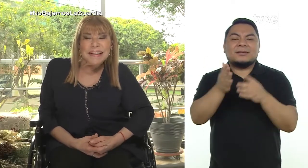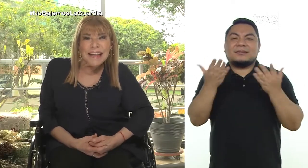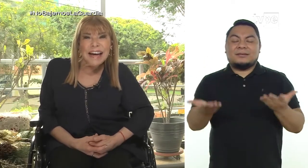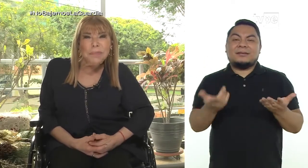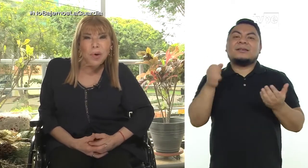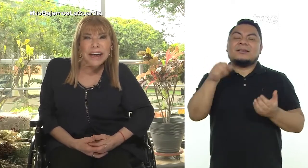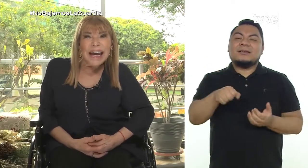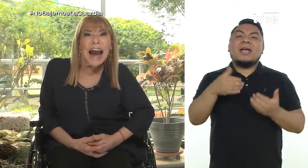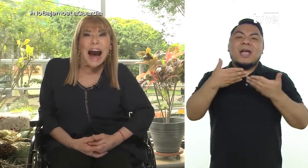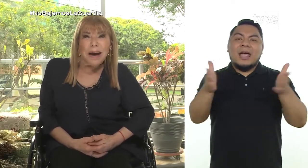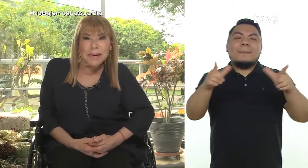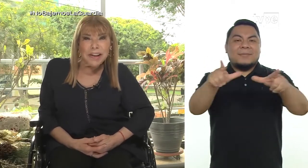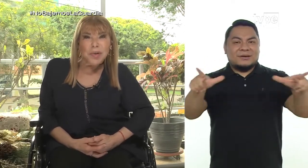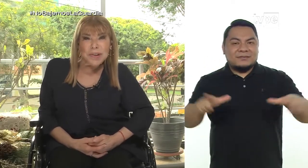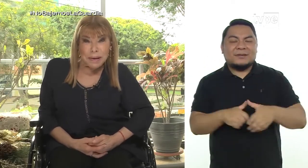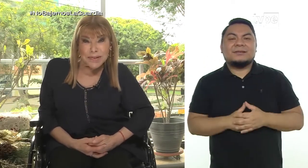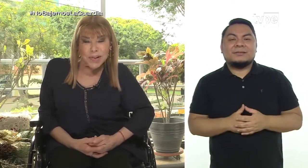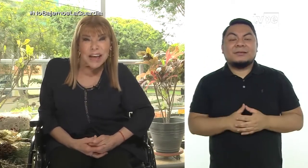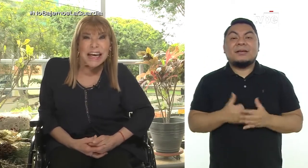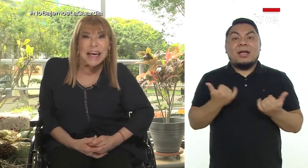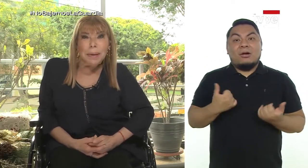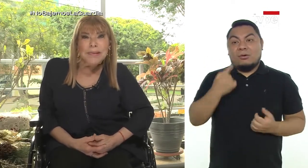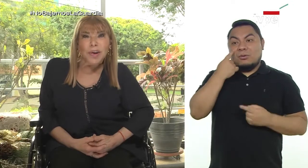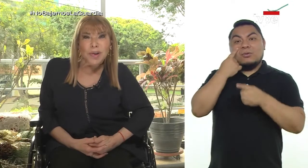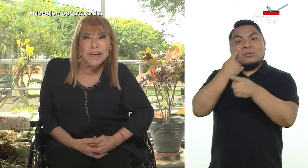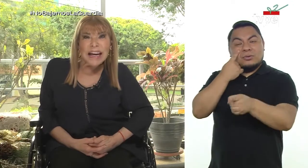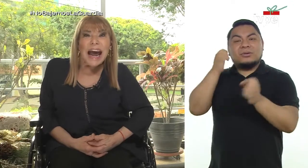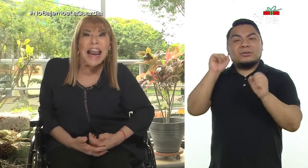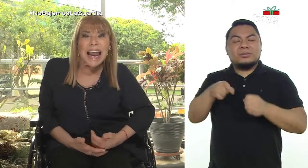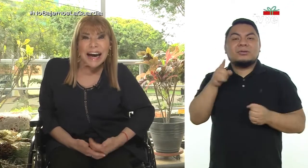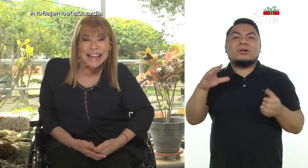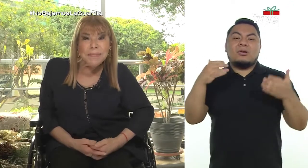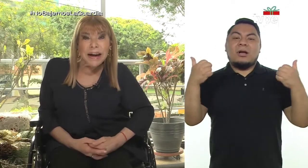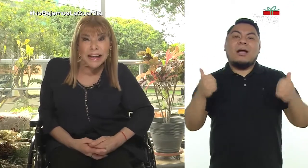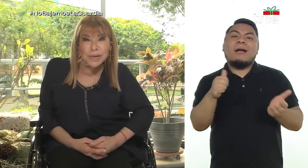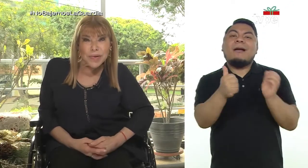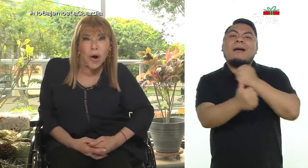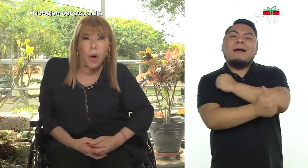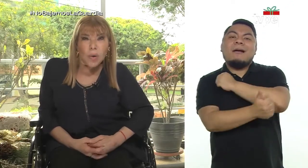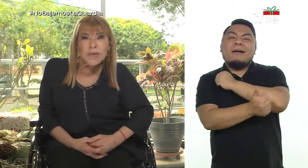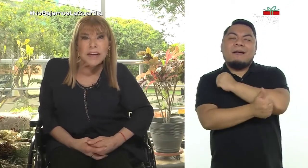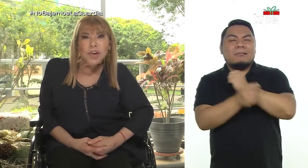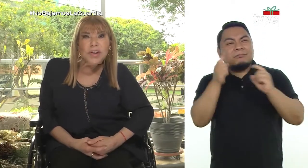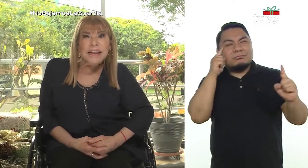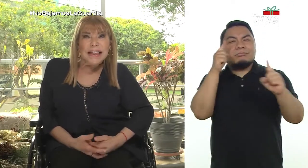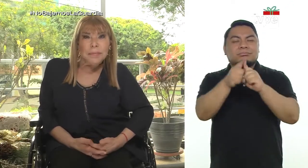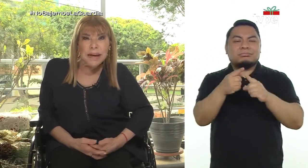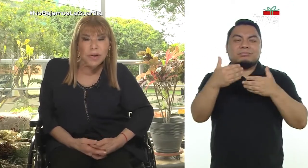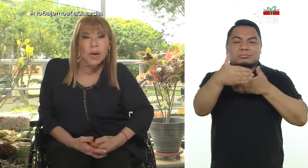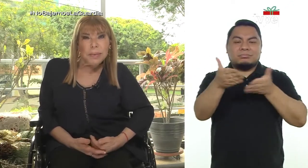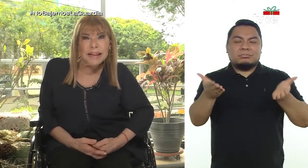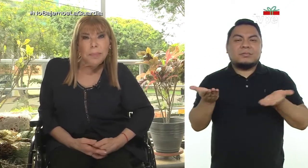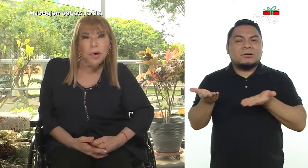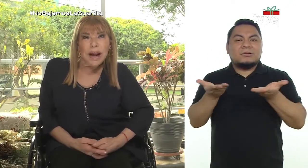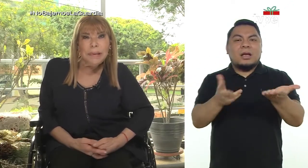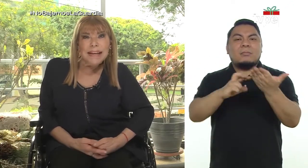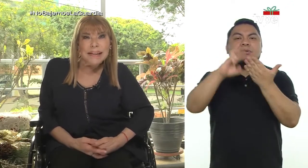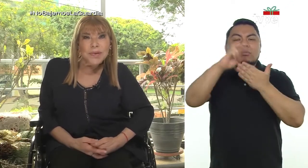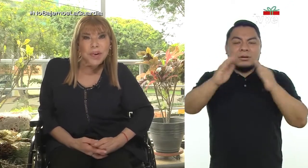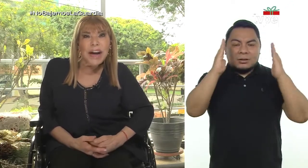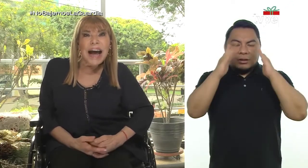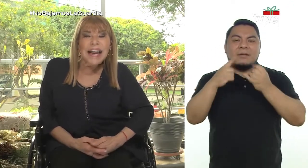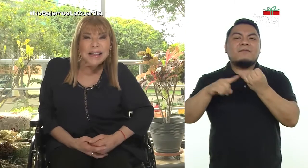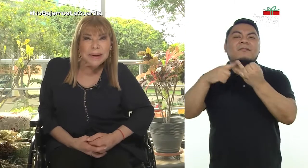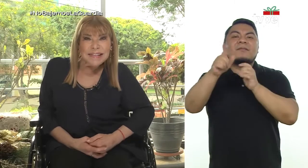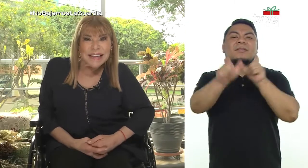vamos a presentar el bloque Abriendo Espacios. Y vamos a conocer la Academia Retos, un centro de tratamiento que brinda programas